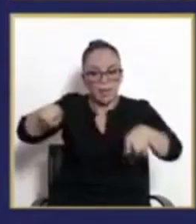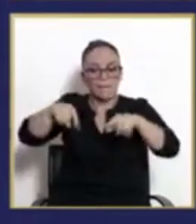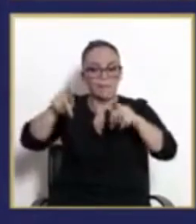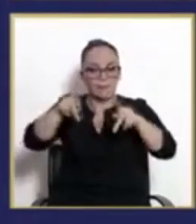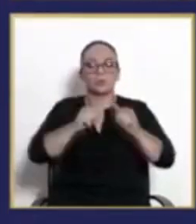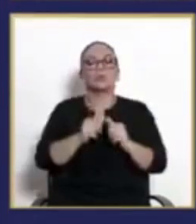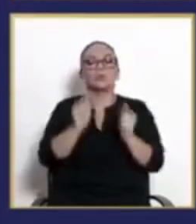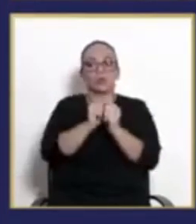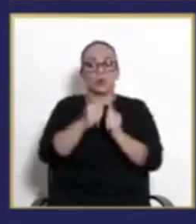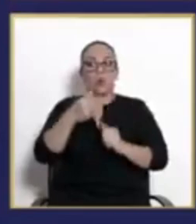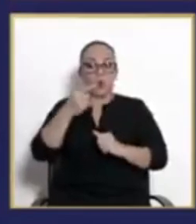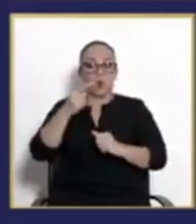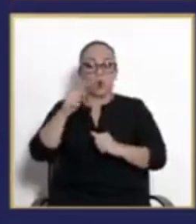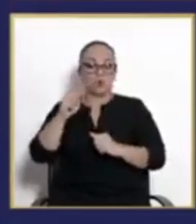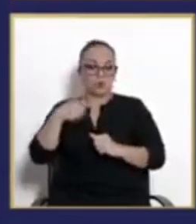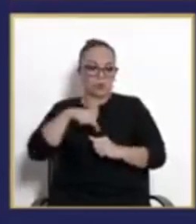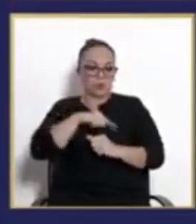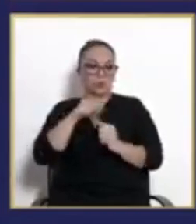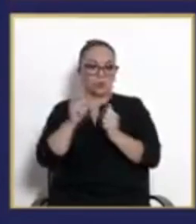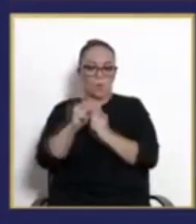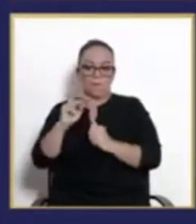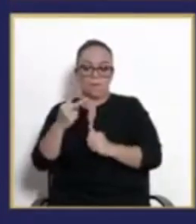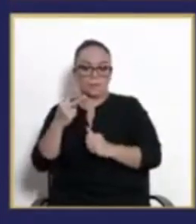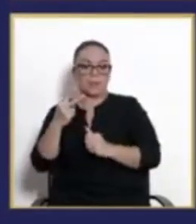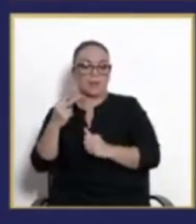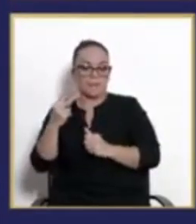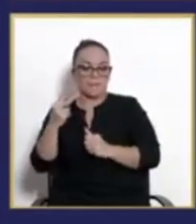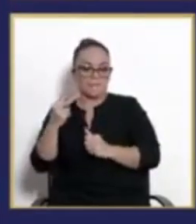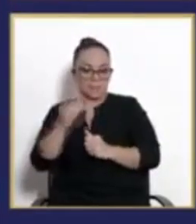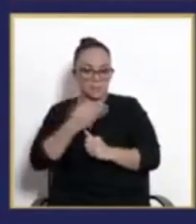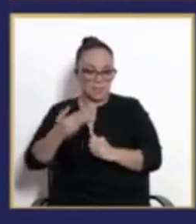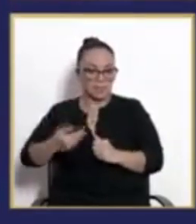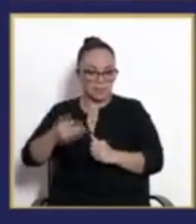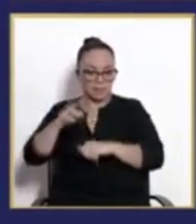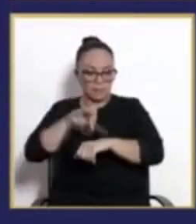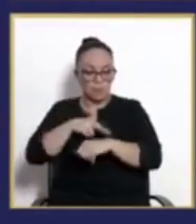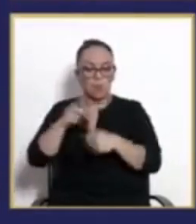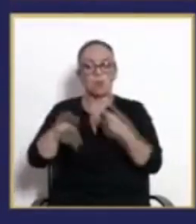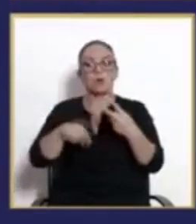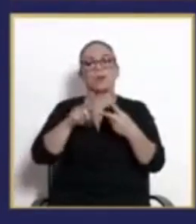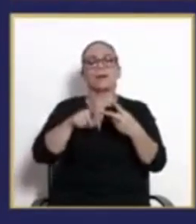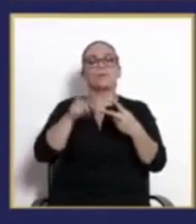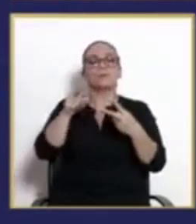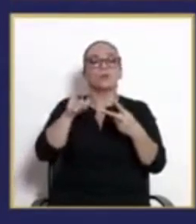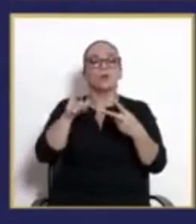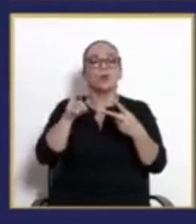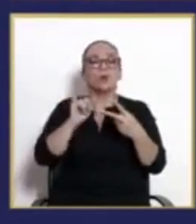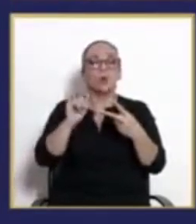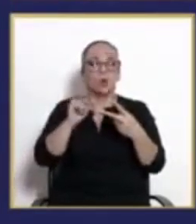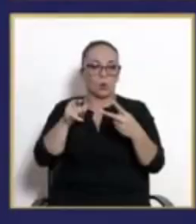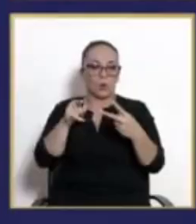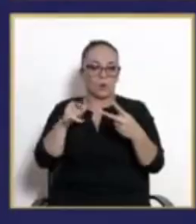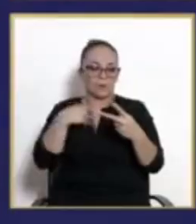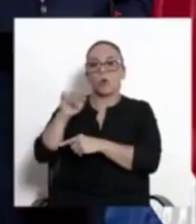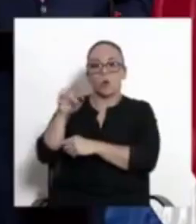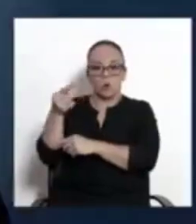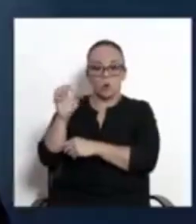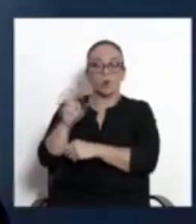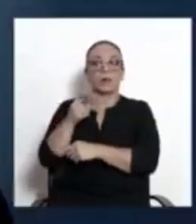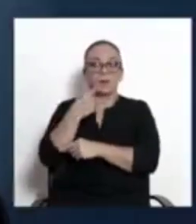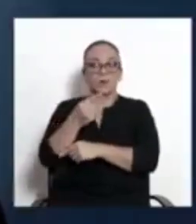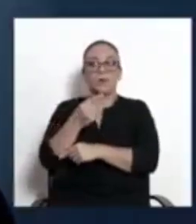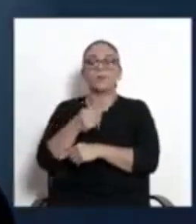de la señora vicepresidenta y ministra de Salud, del ministro de Seguridad y los equipos técnicos para atender las distintas demandas.